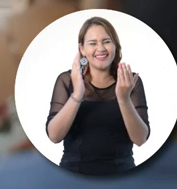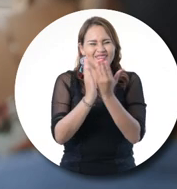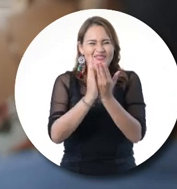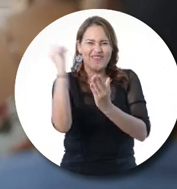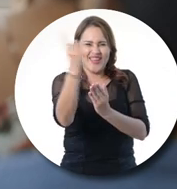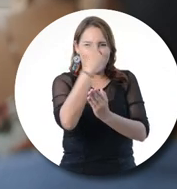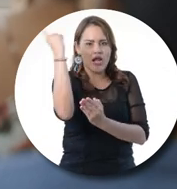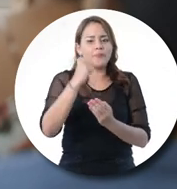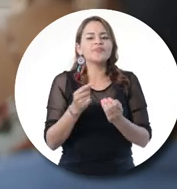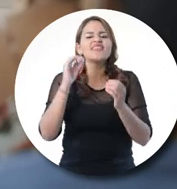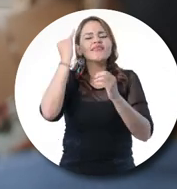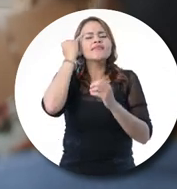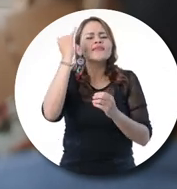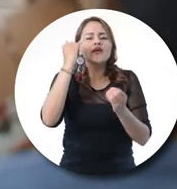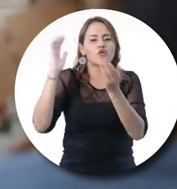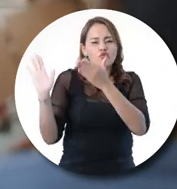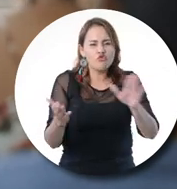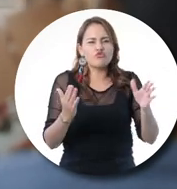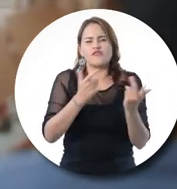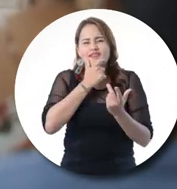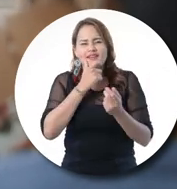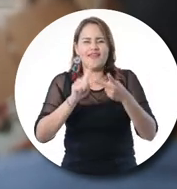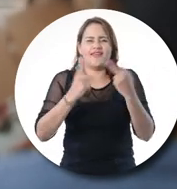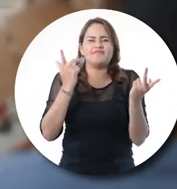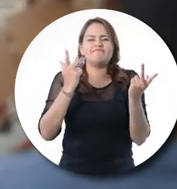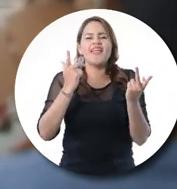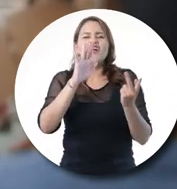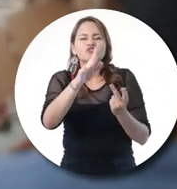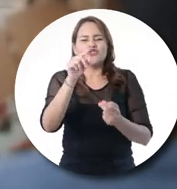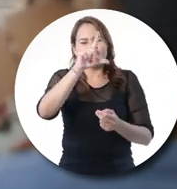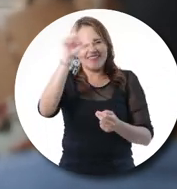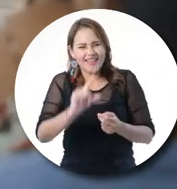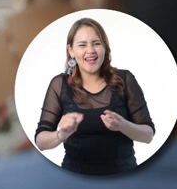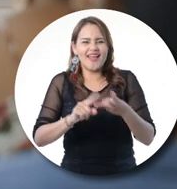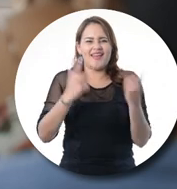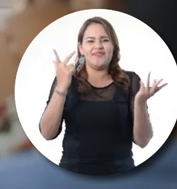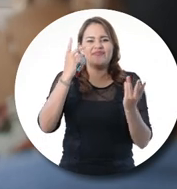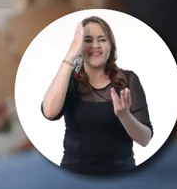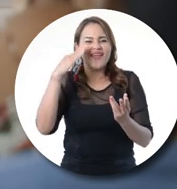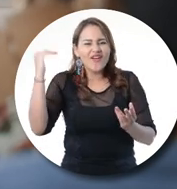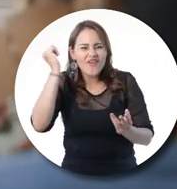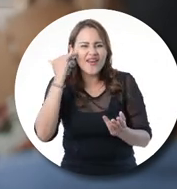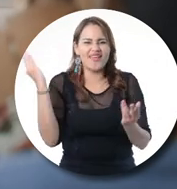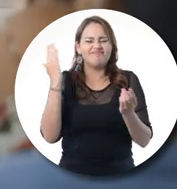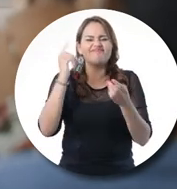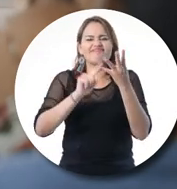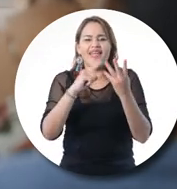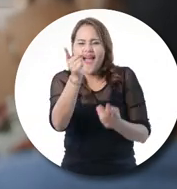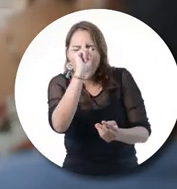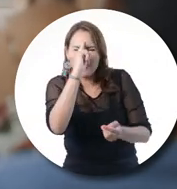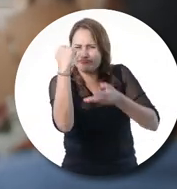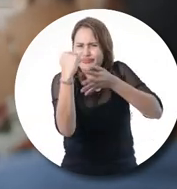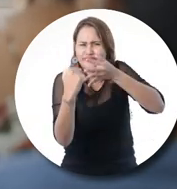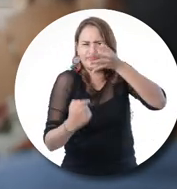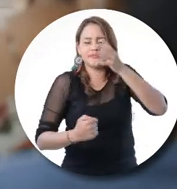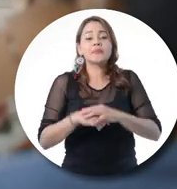Idiomas ofrece talleres de inglés, cursos de francés, portugués, italiano y alemán Recientemente, el curso de coreano en alianza